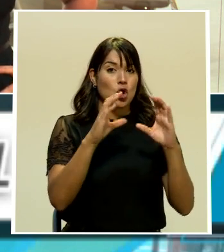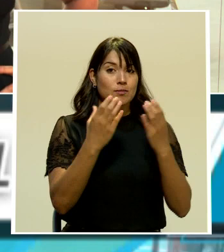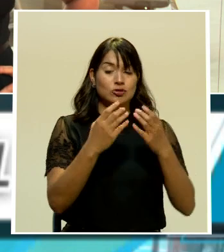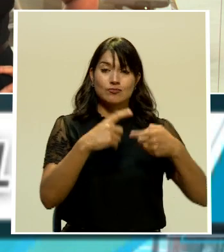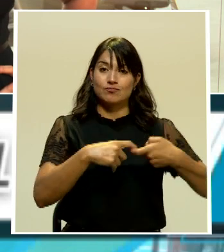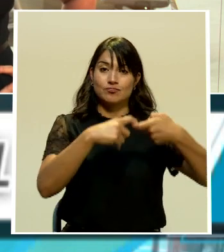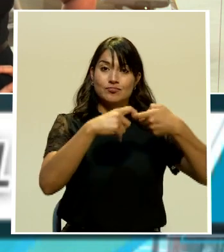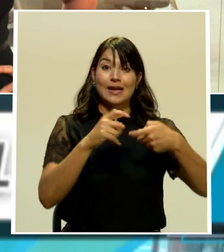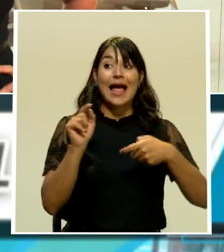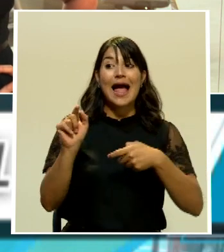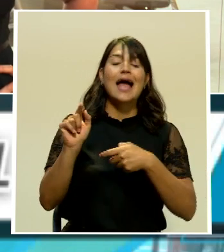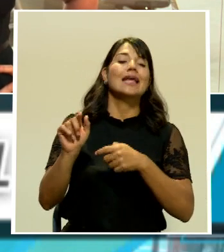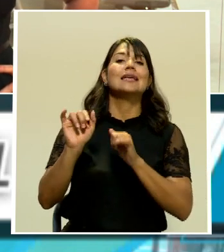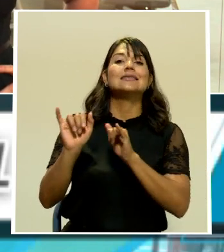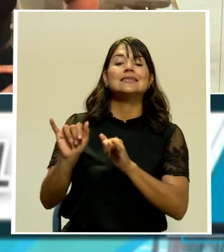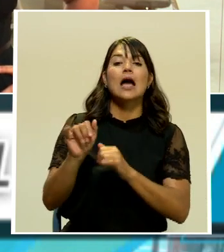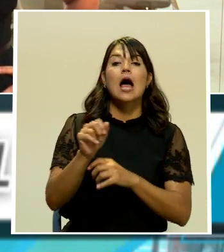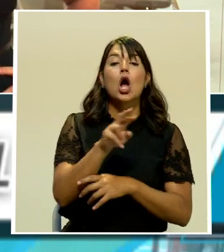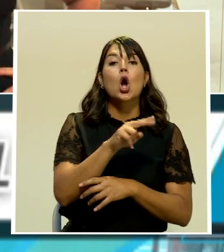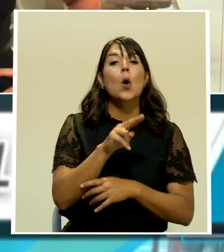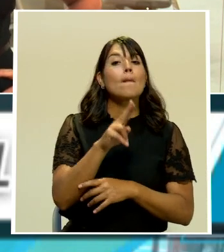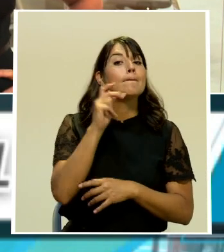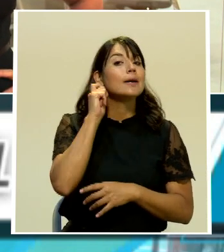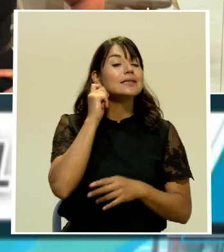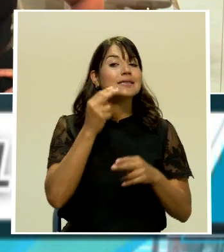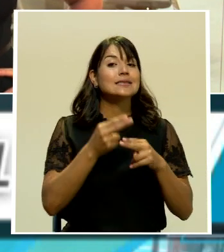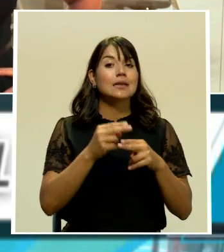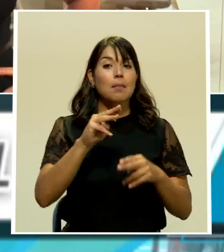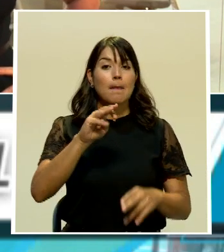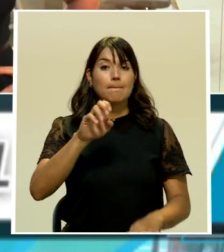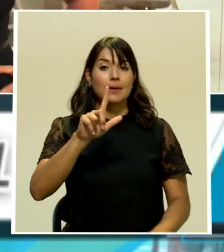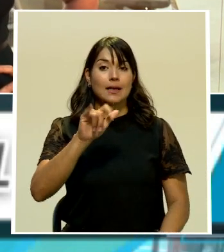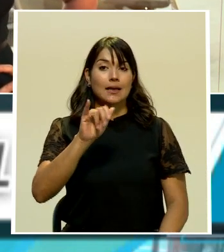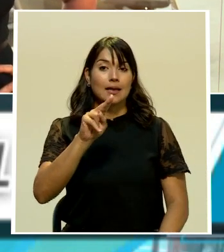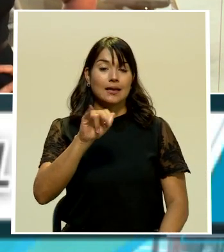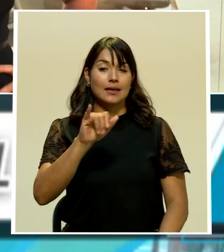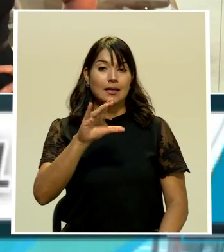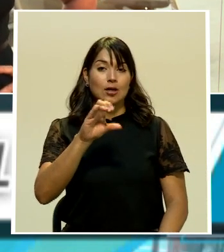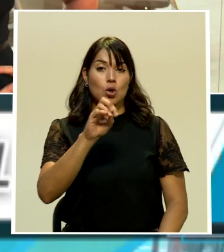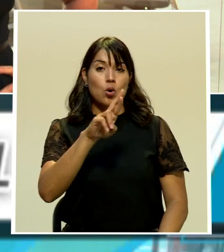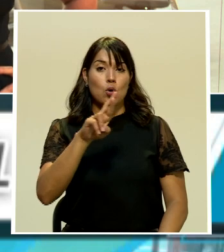Melanie Corrales en vivo. Melanie, buenas noches. Cuéntenos.